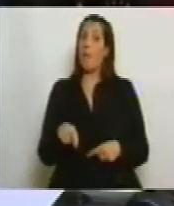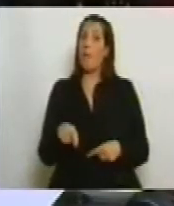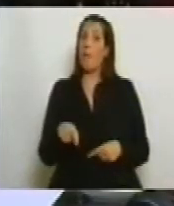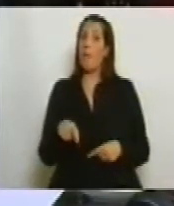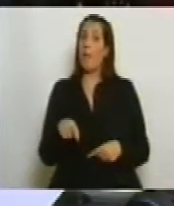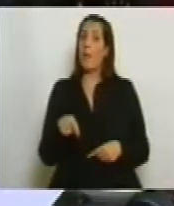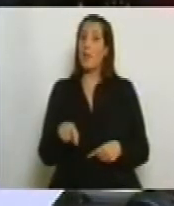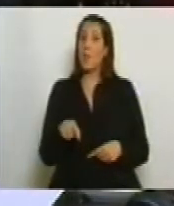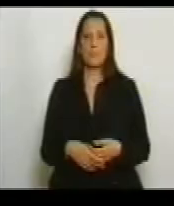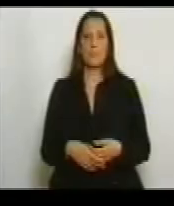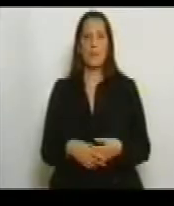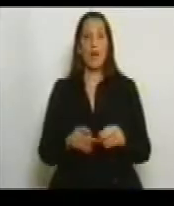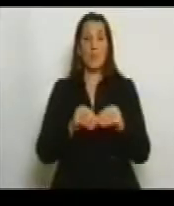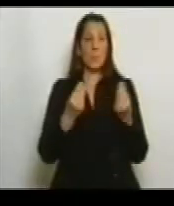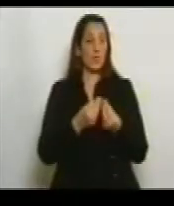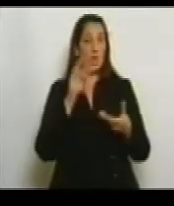la votación.